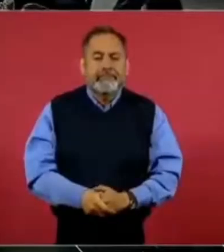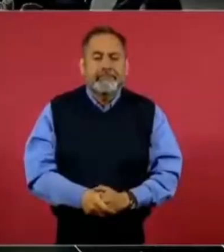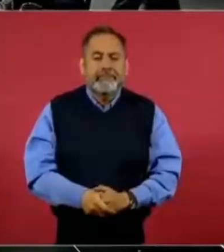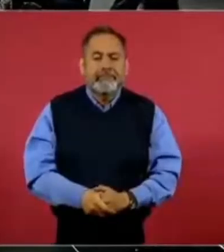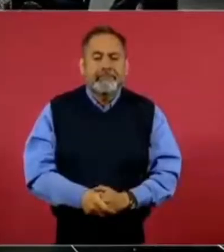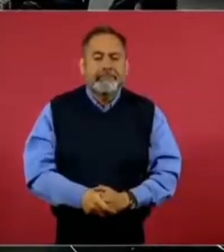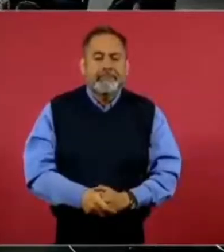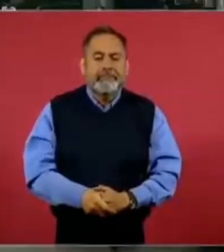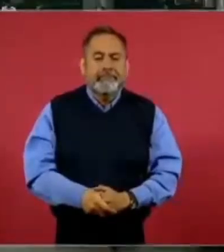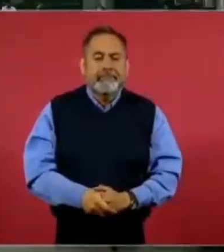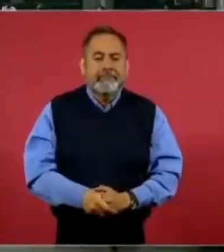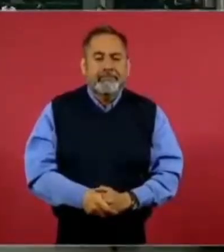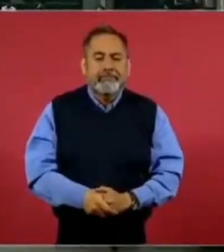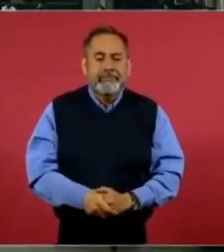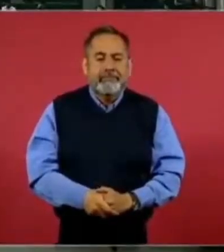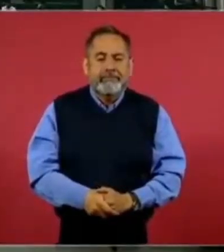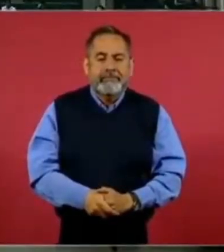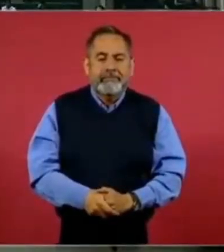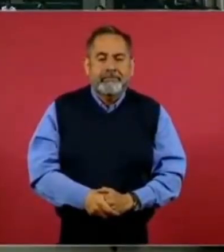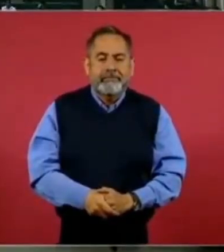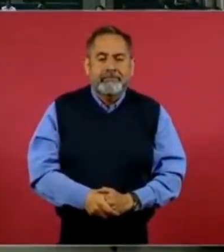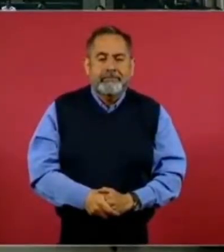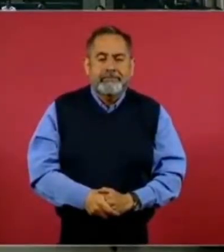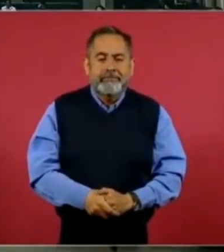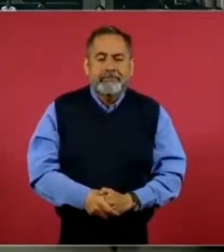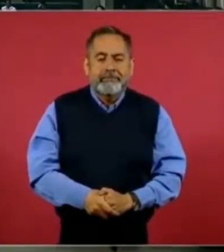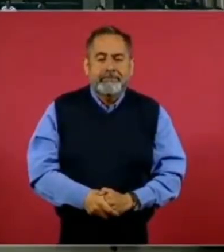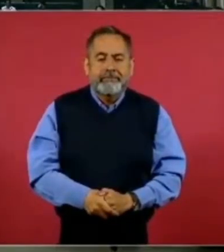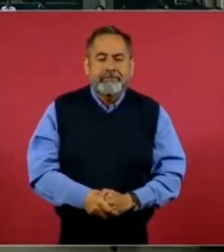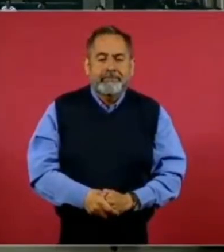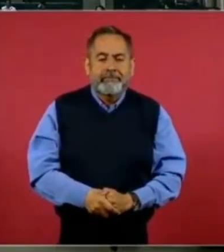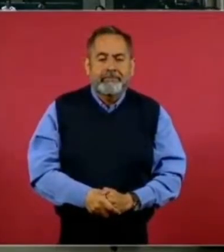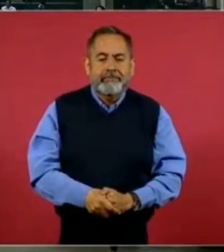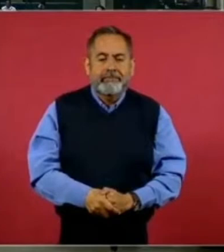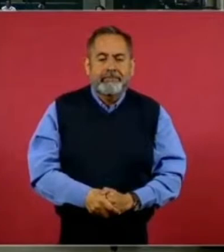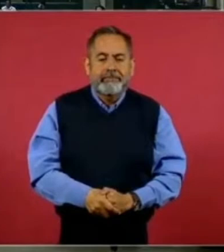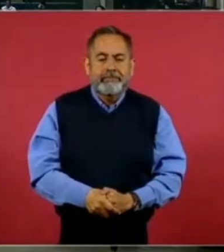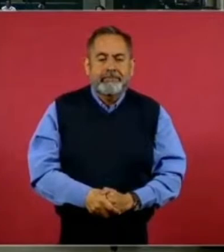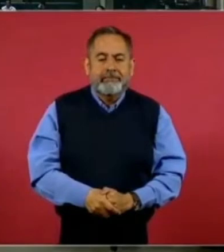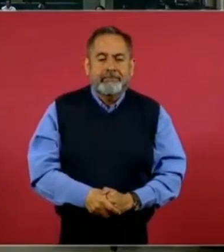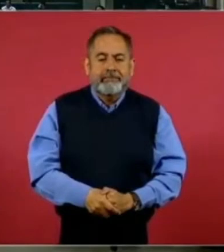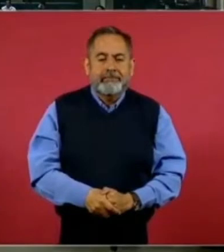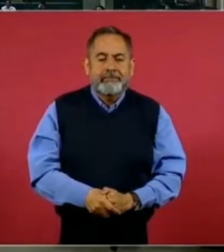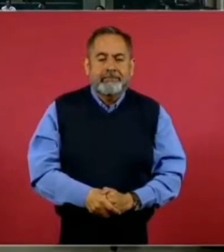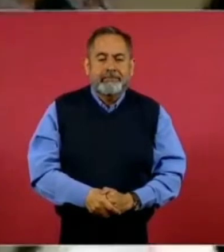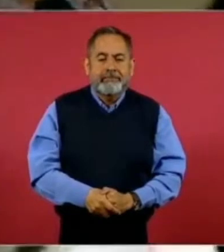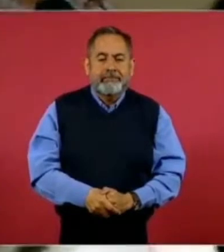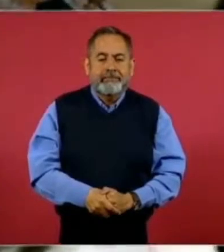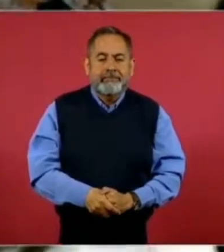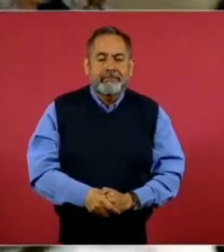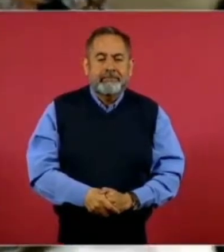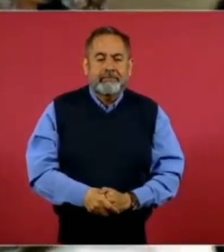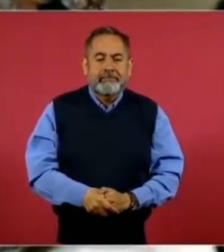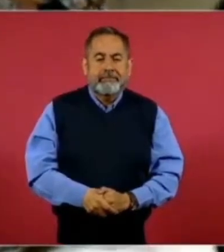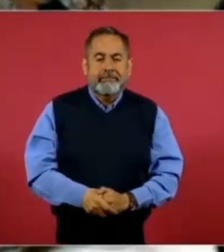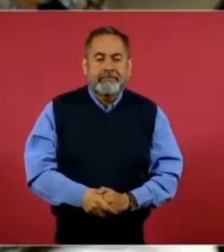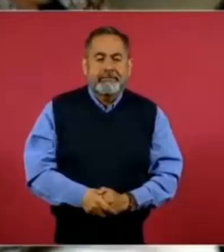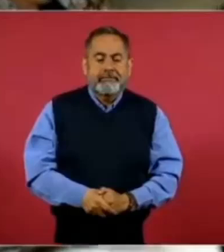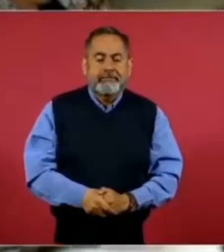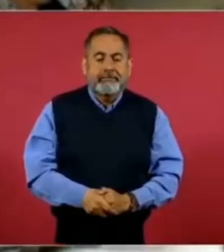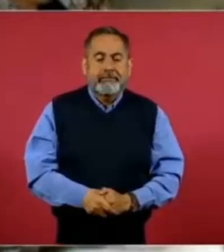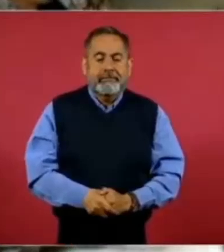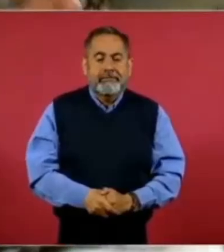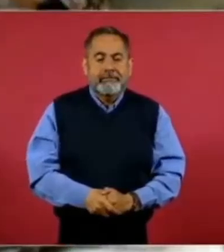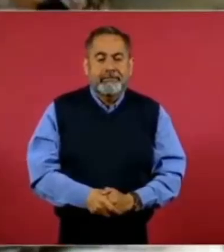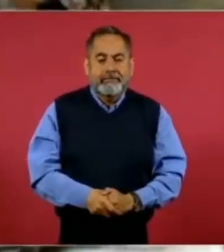allá de estas llamadas telefónicas donde les informaron ayer de este asunto, ¿habrá alguna reunión con el embajador de Estados Unidos, Ken Salazar?